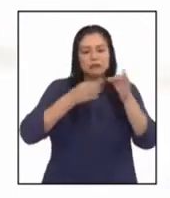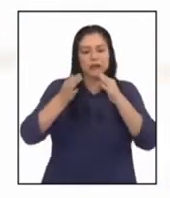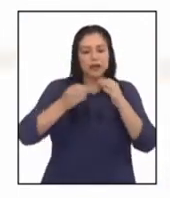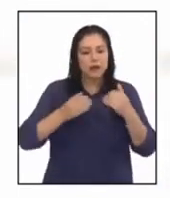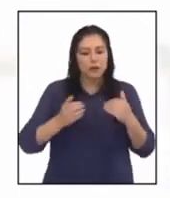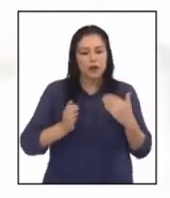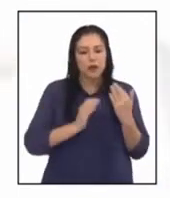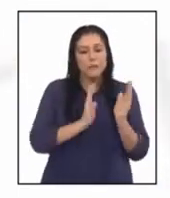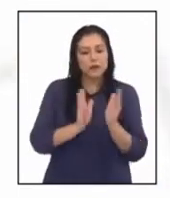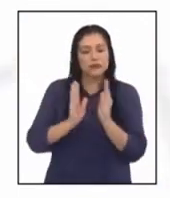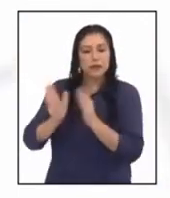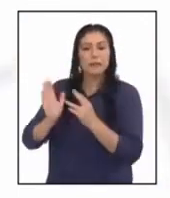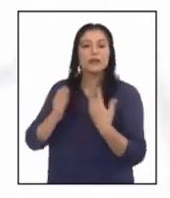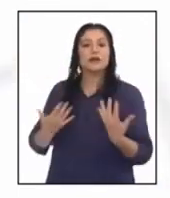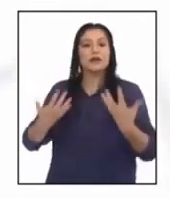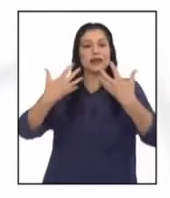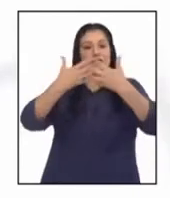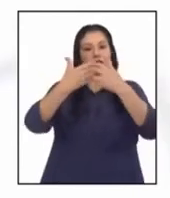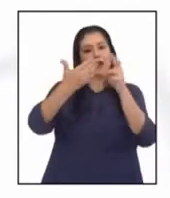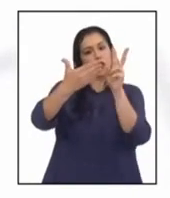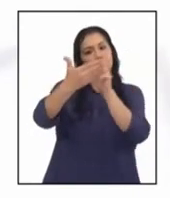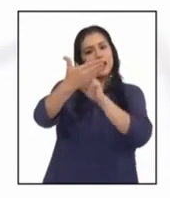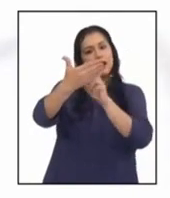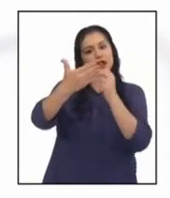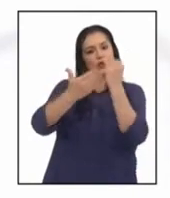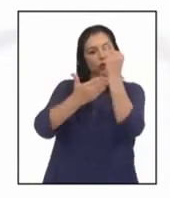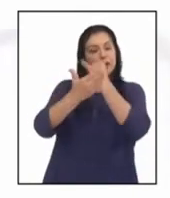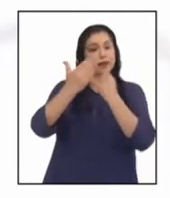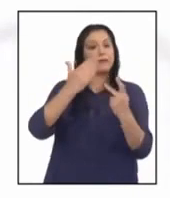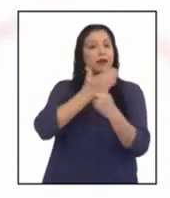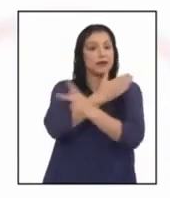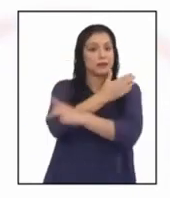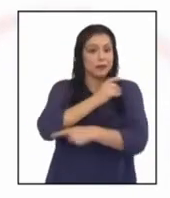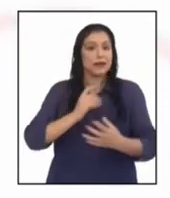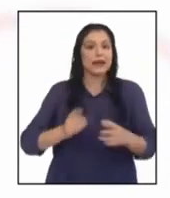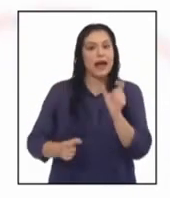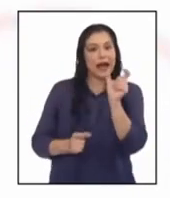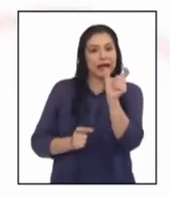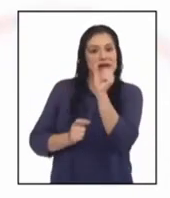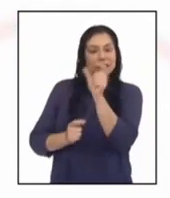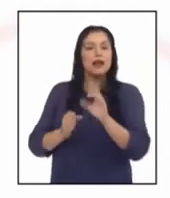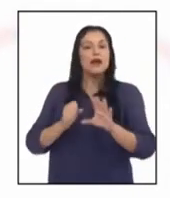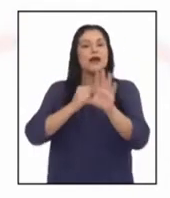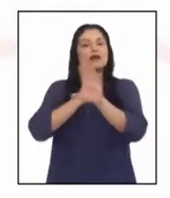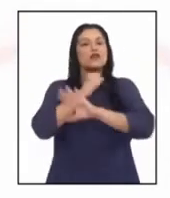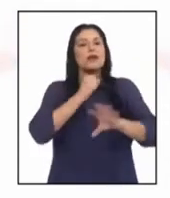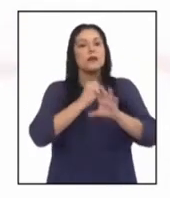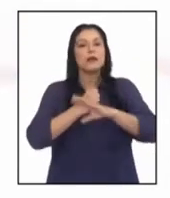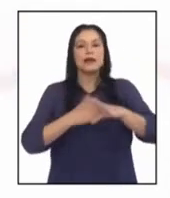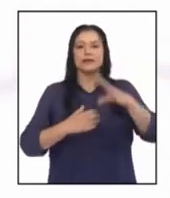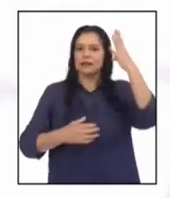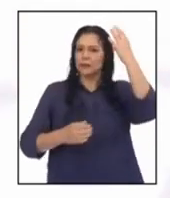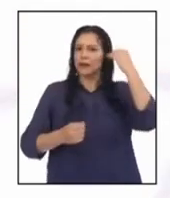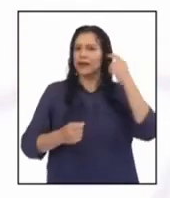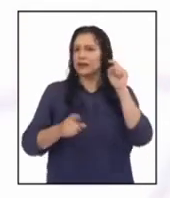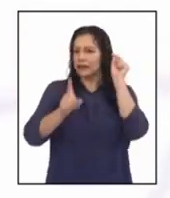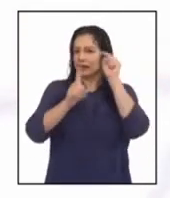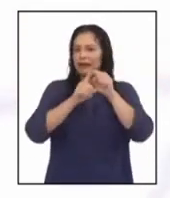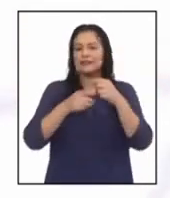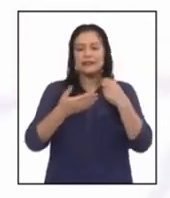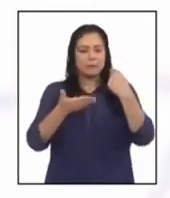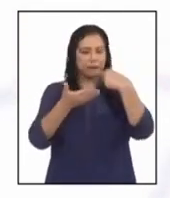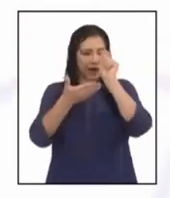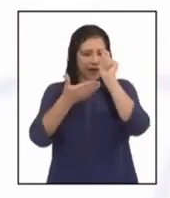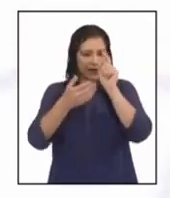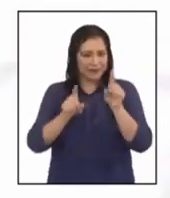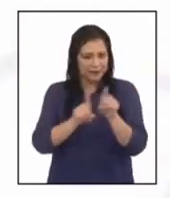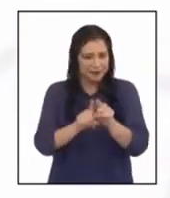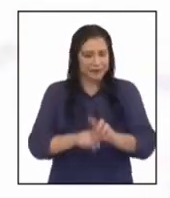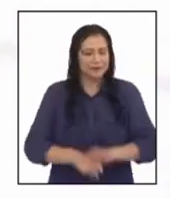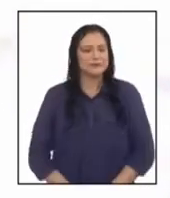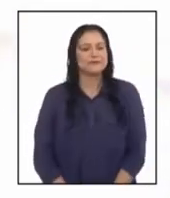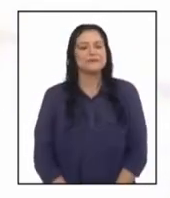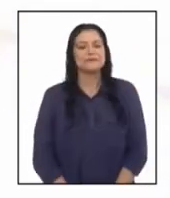procedimientos relacionados con la lectura de planos y mapas a escala, sobre la base de experiencias directas. ¡Hecho también!